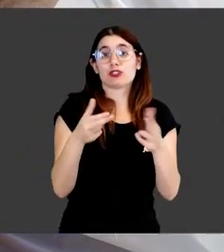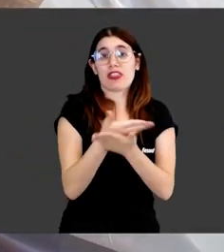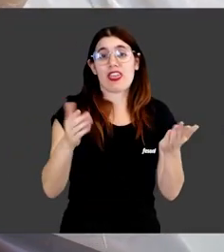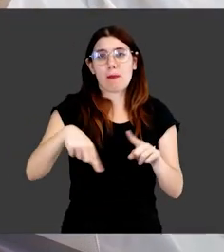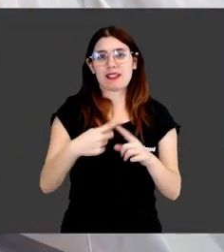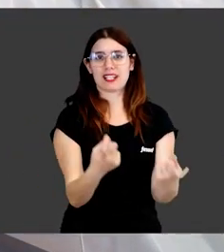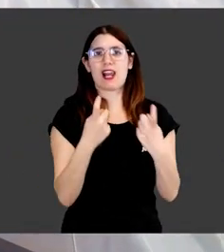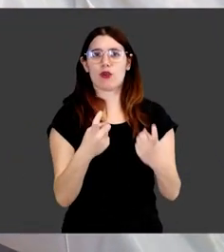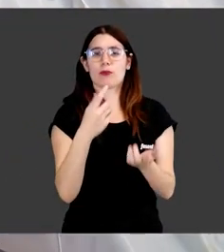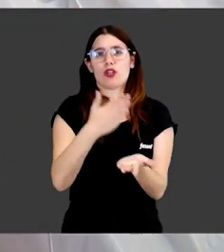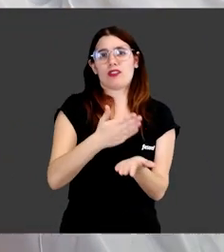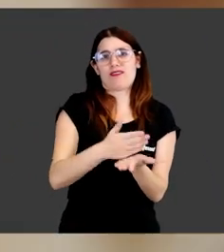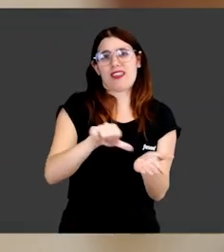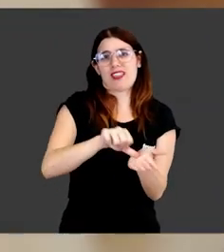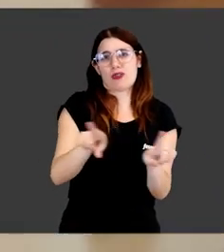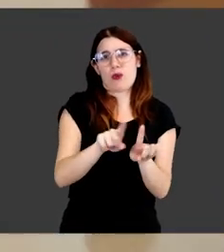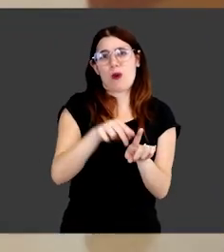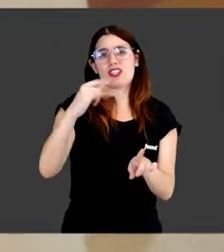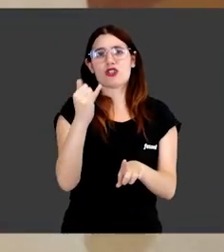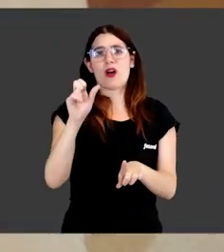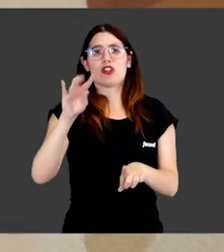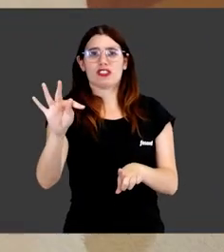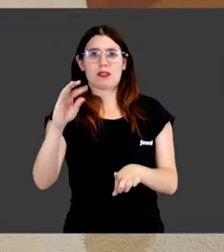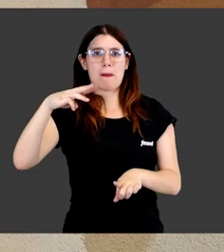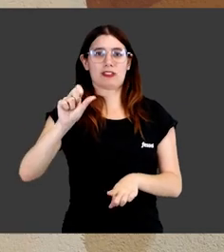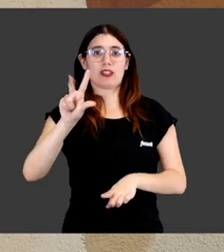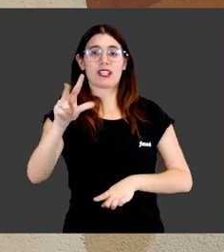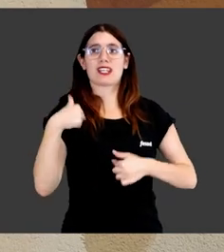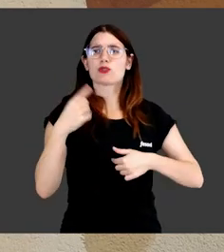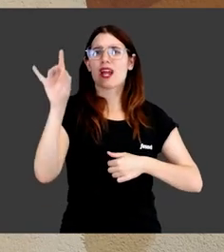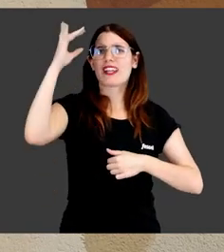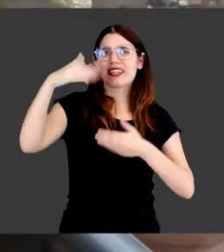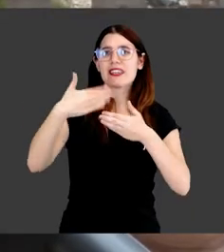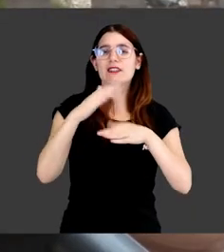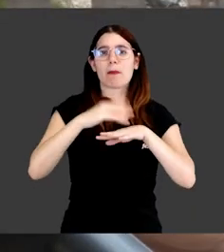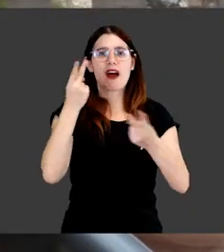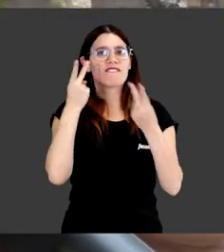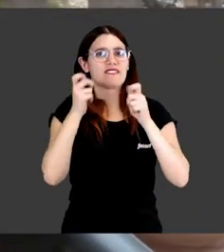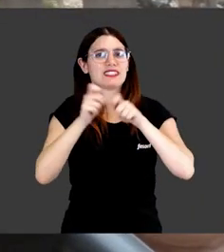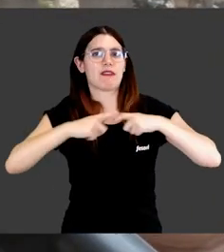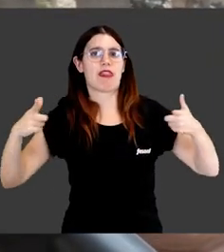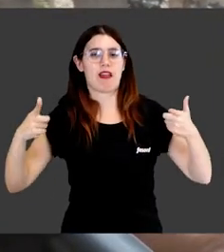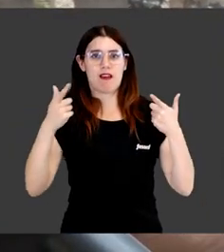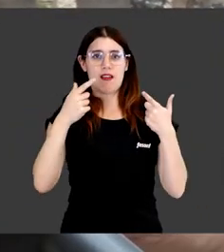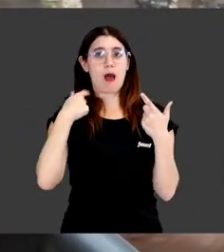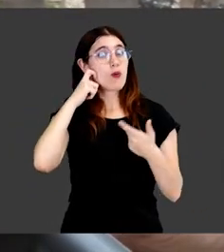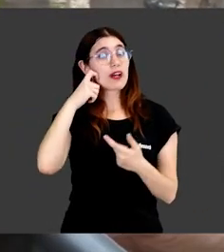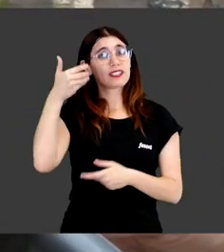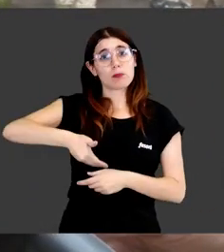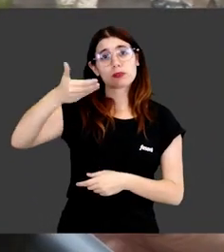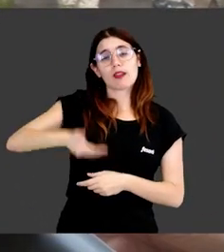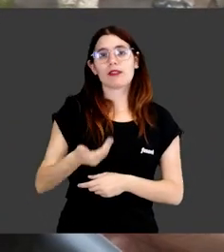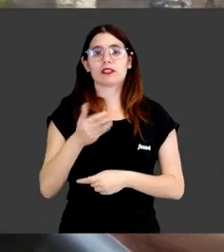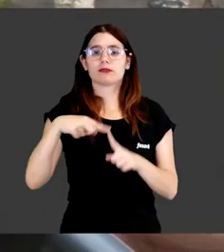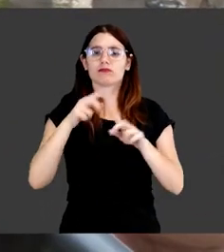todo para el alumnado de centros como el Joanón Martorell. Una iniciativa de visibilizar a las mujeres relevantes,